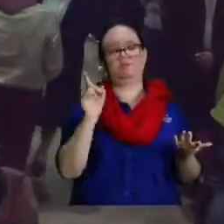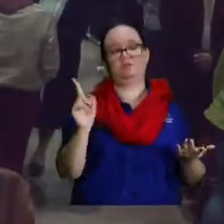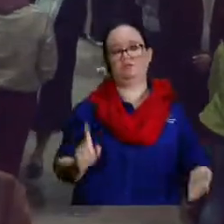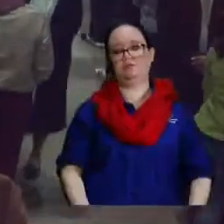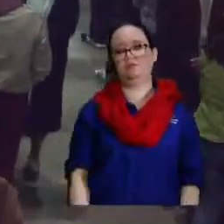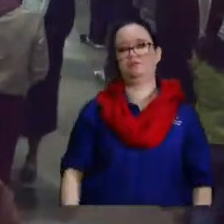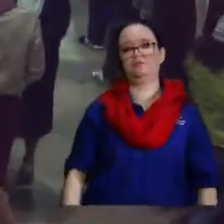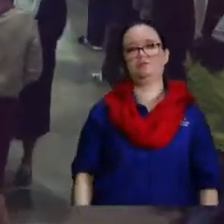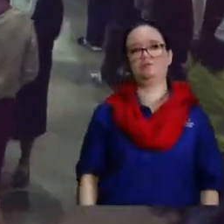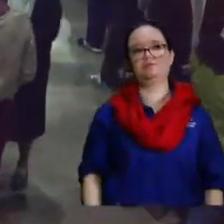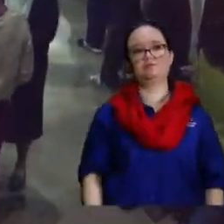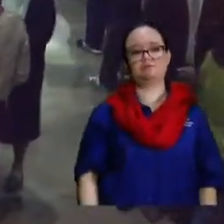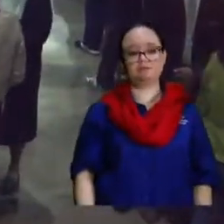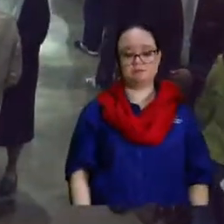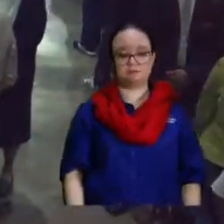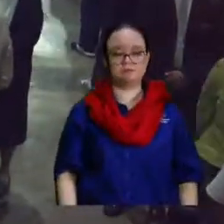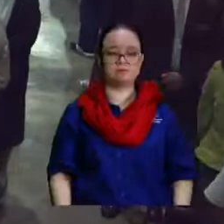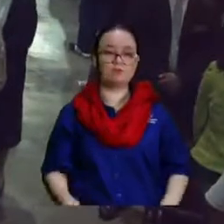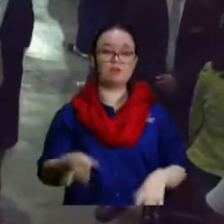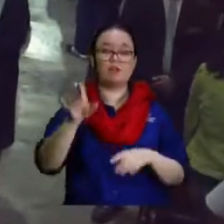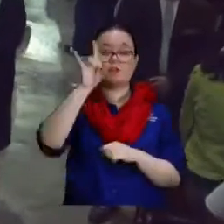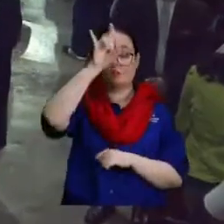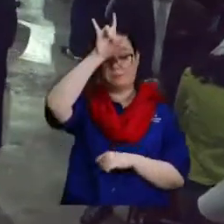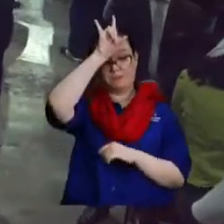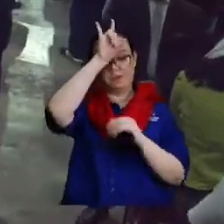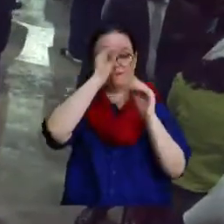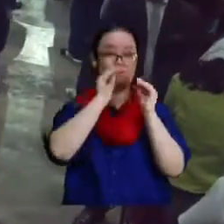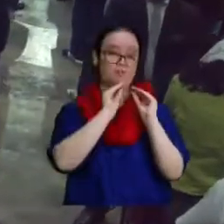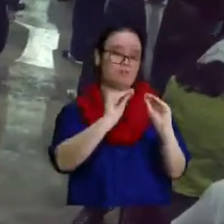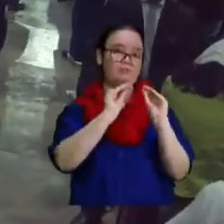¿quién te enseñó? el diablo les había enseñado